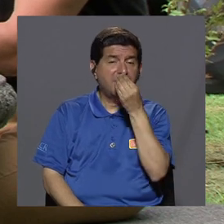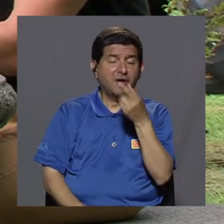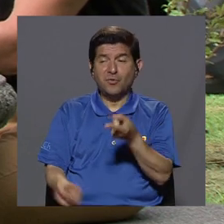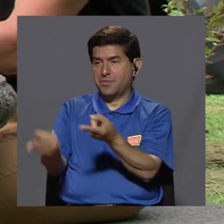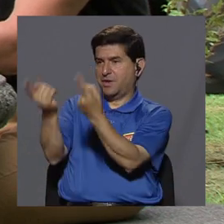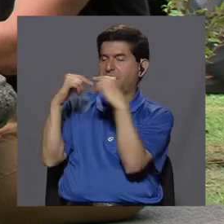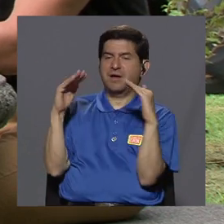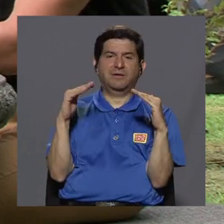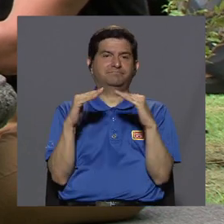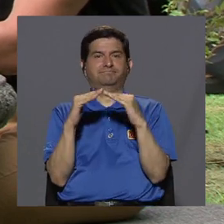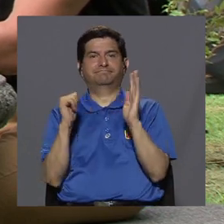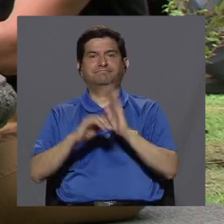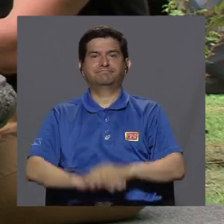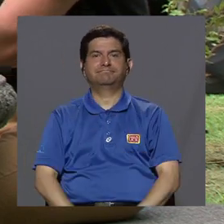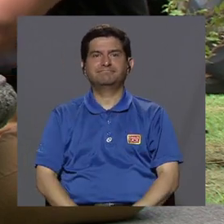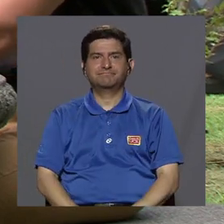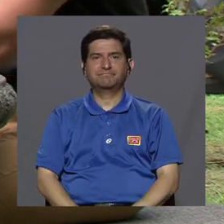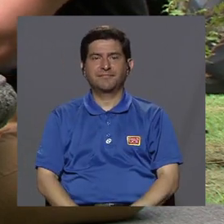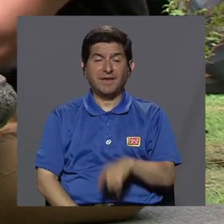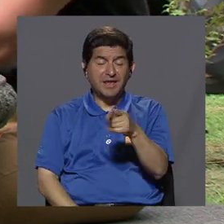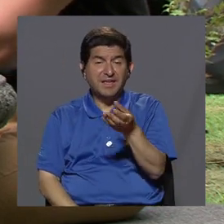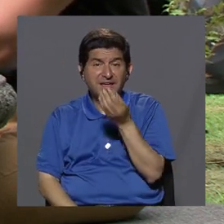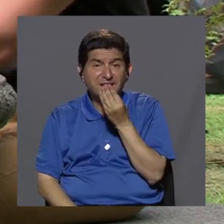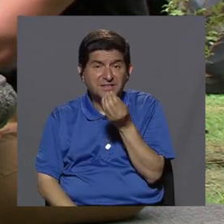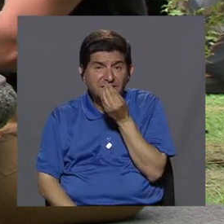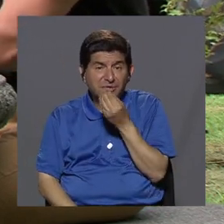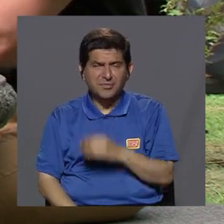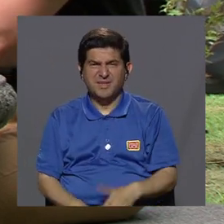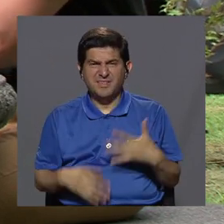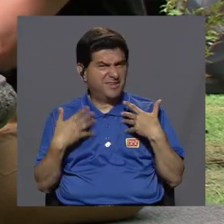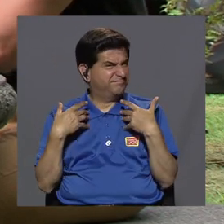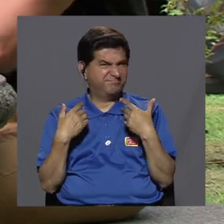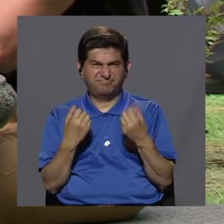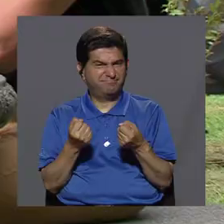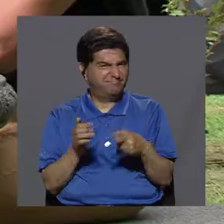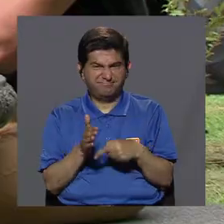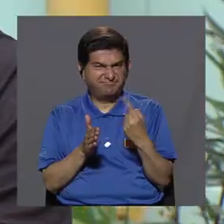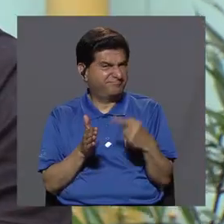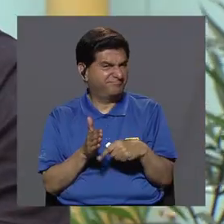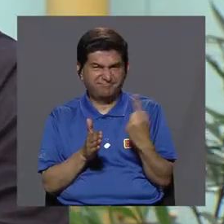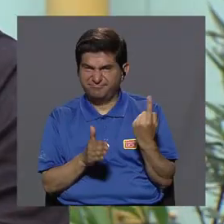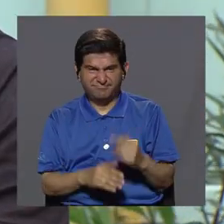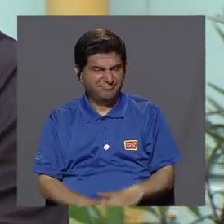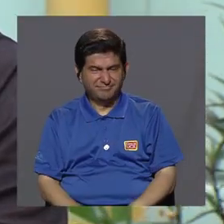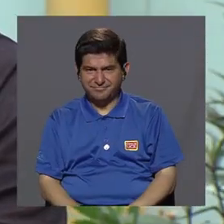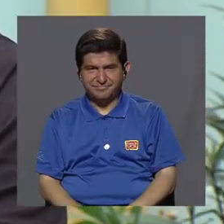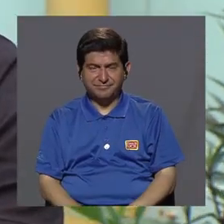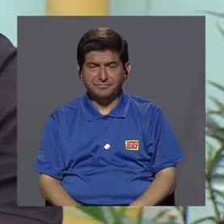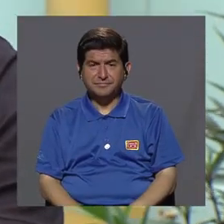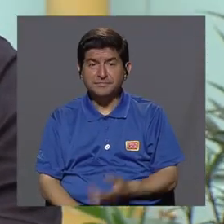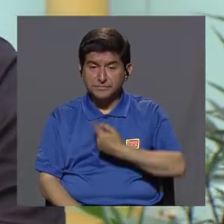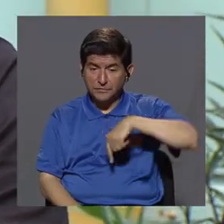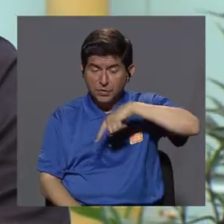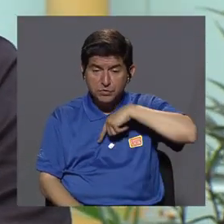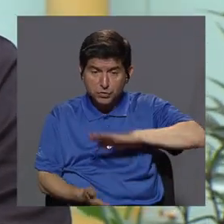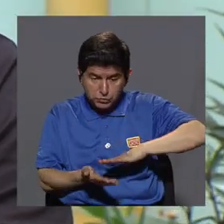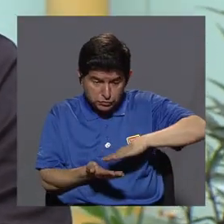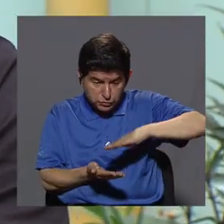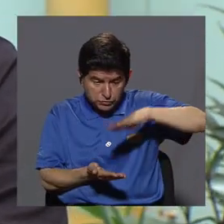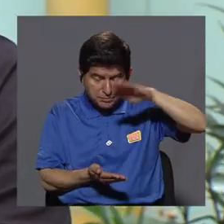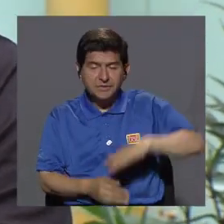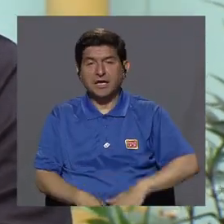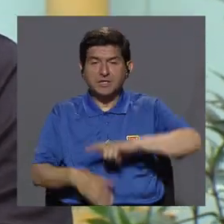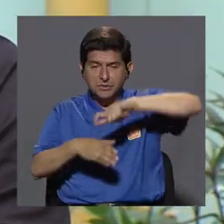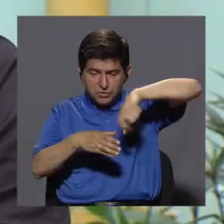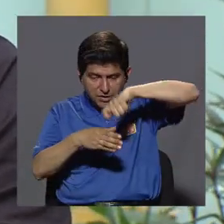por así decirlo, viene a nosotros, entonces, y muchas veces esa comida no es saludable, por así decirlo, verdad. Entonces, le estamos aumentando